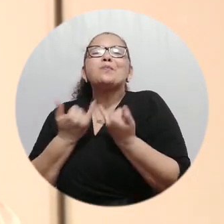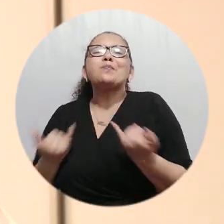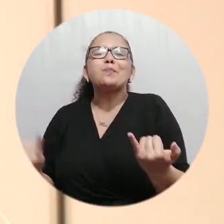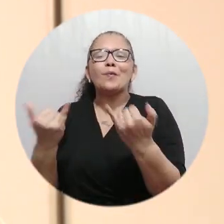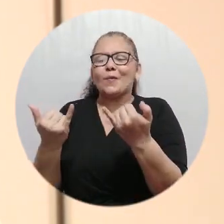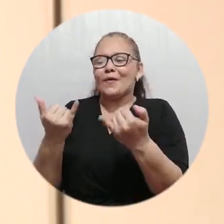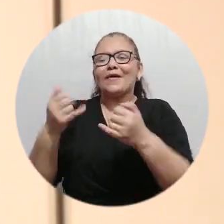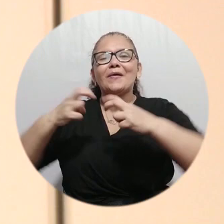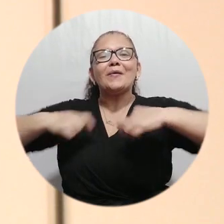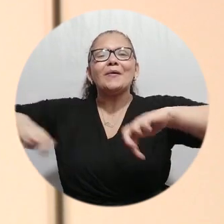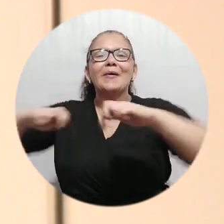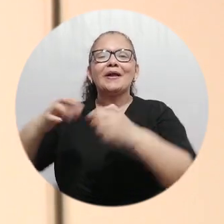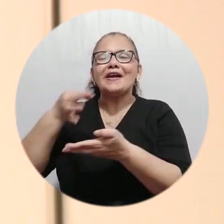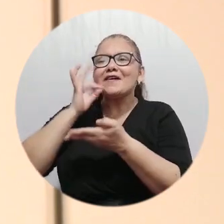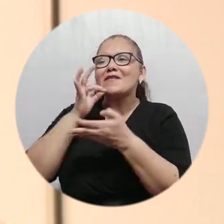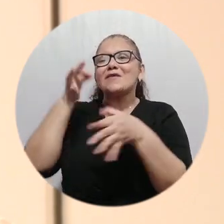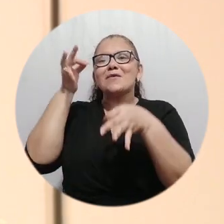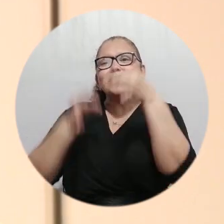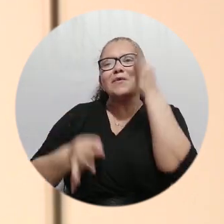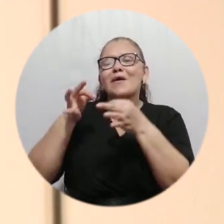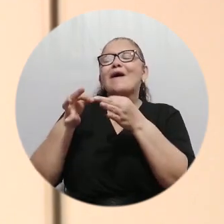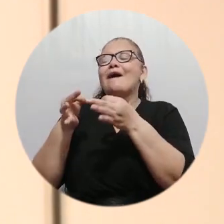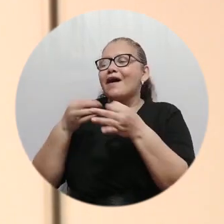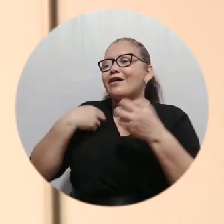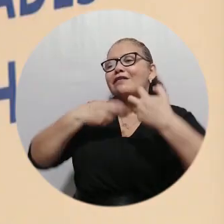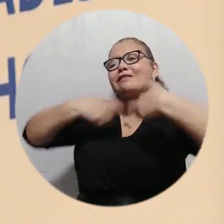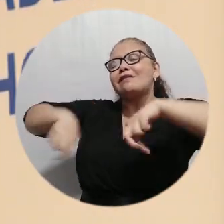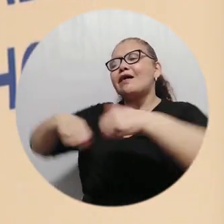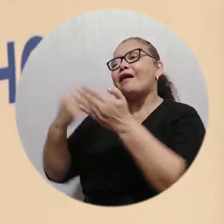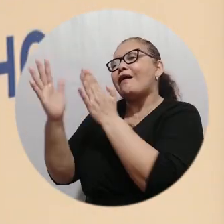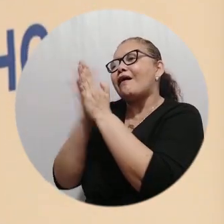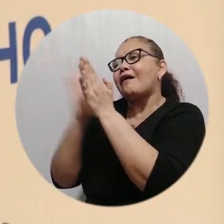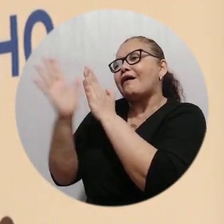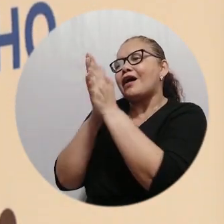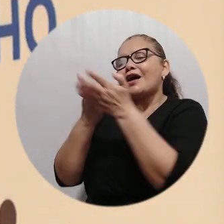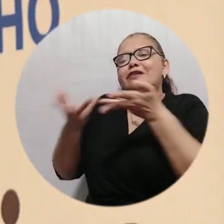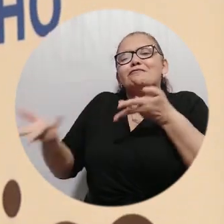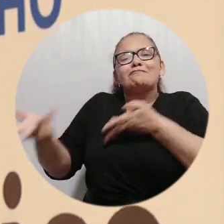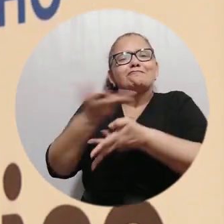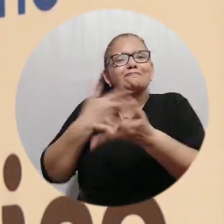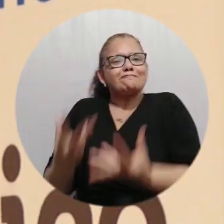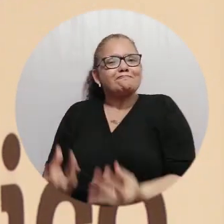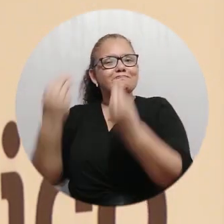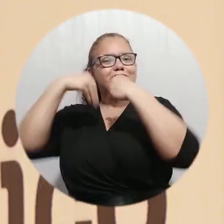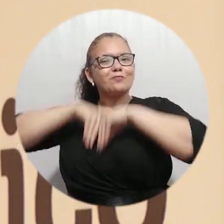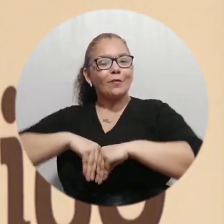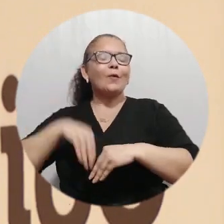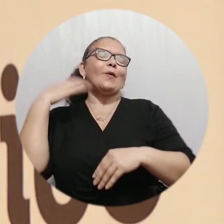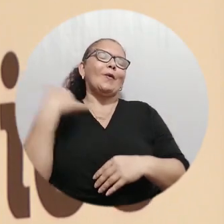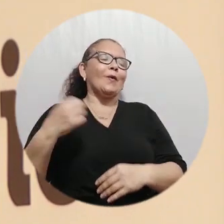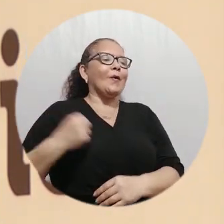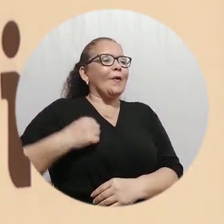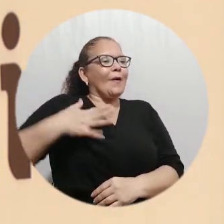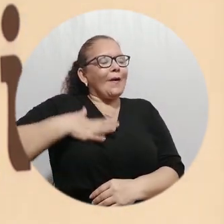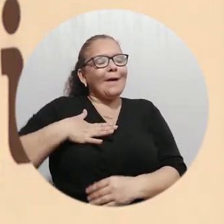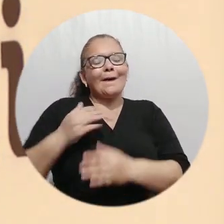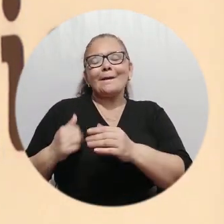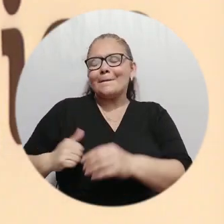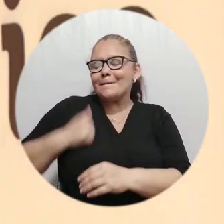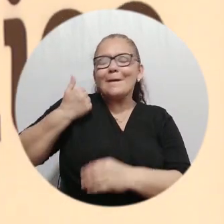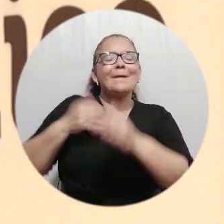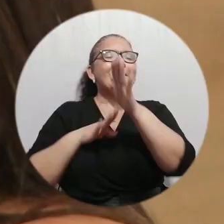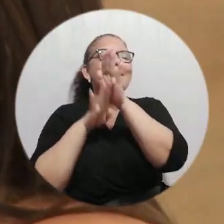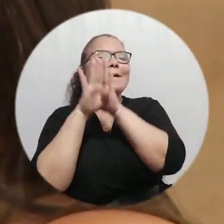Jurídico que sirven para la retroalimentación de nosotros como estudiantes. Fue una experiencia fructífera porque pudimos